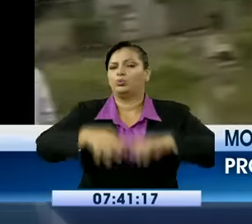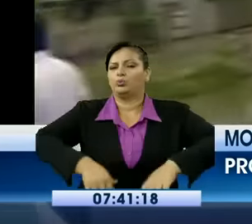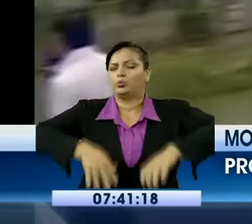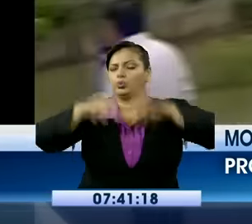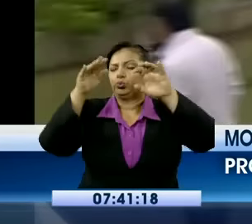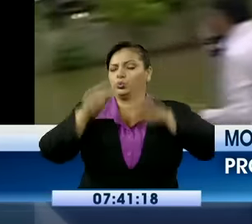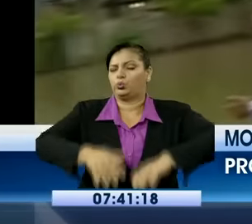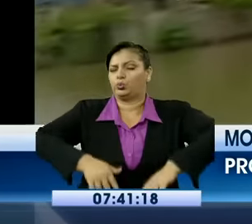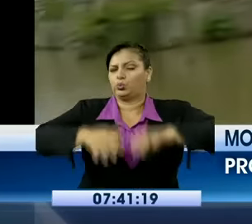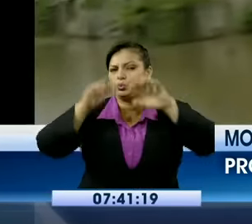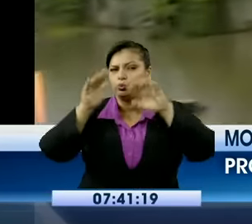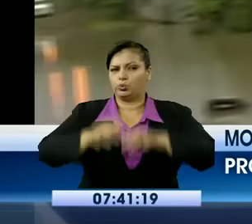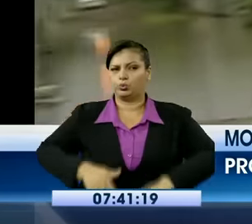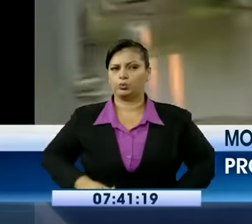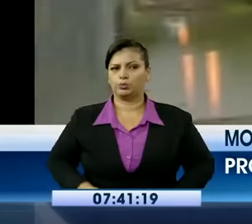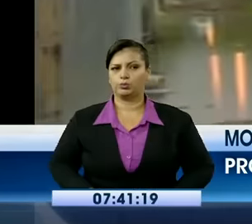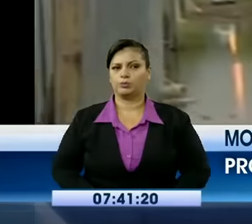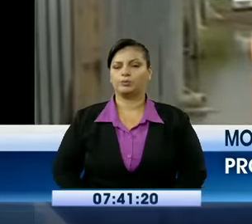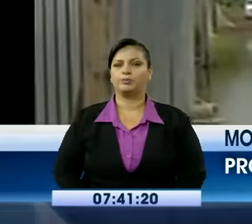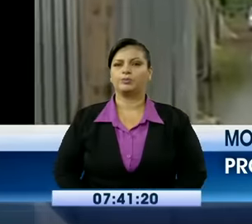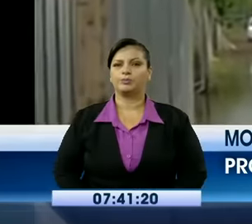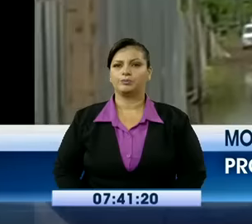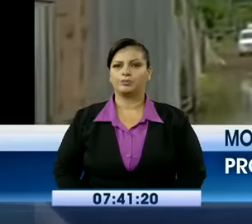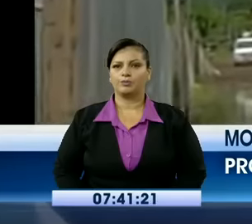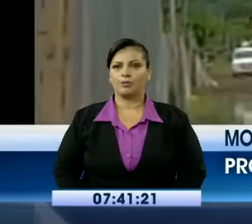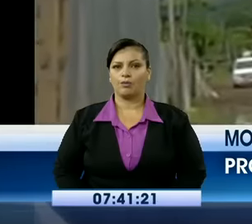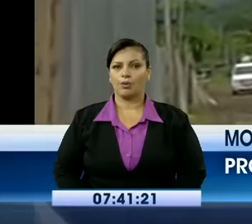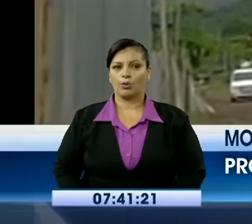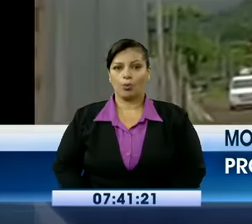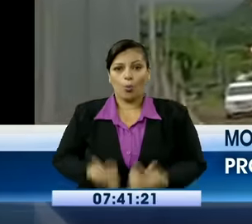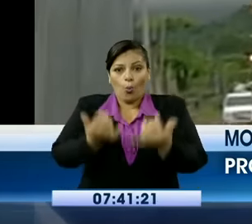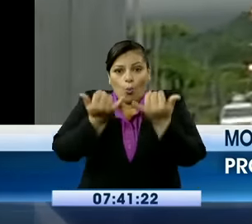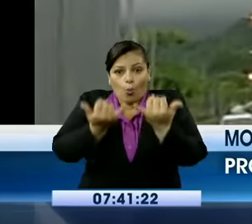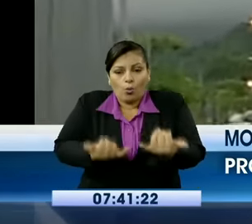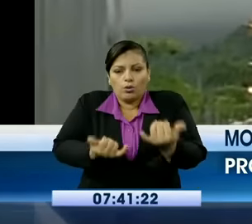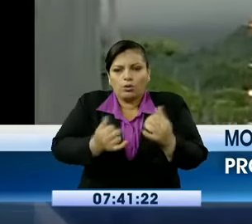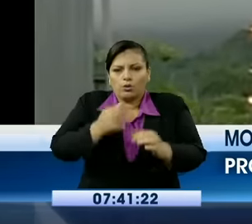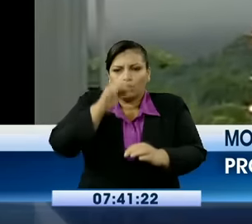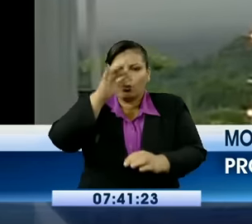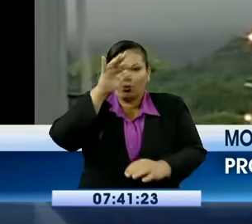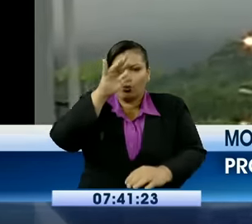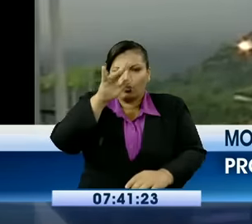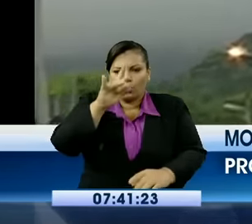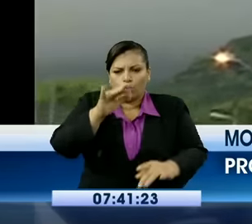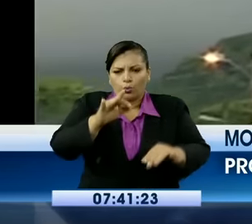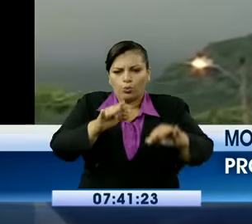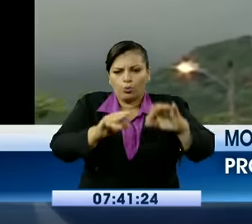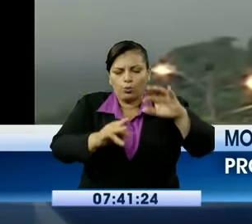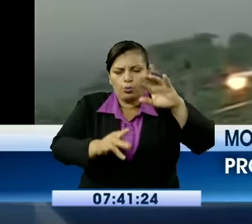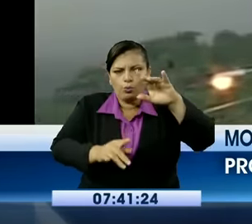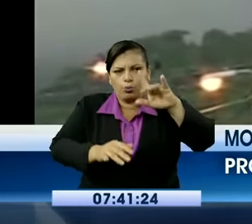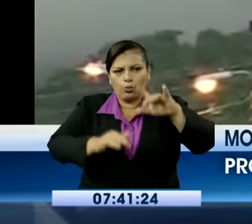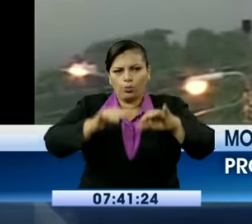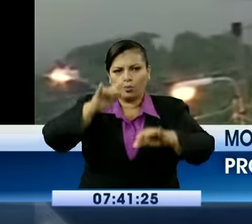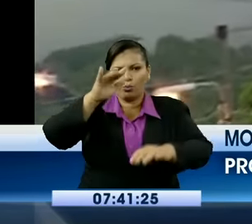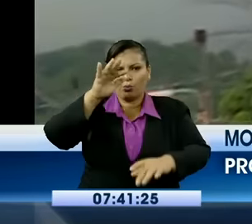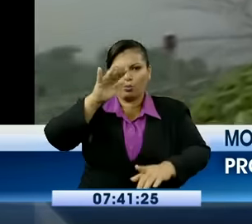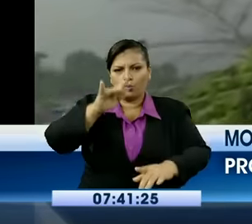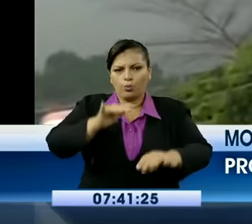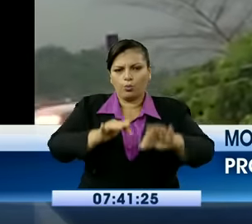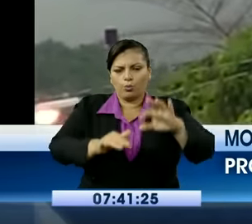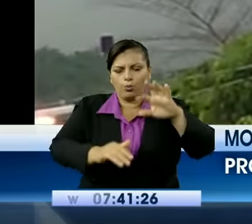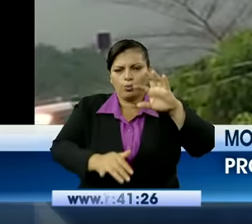lluvia por este sector de paso. En estos instantes, ya están cayendo unas cuantas gotitas en este punto de la ciudad de